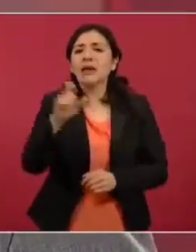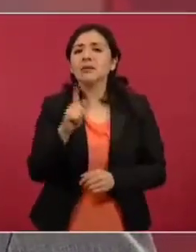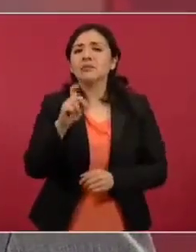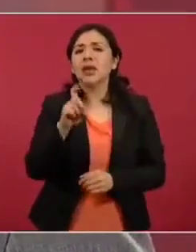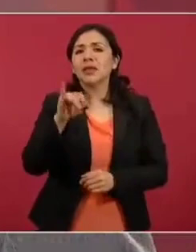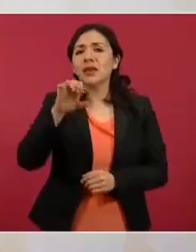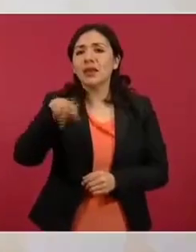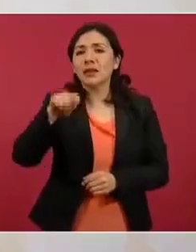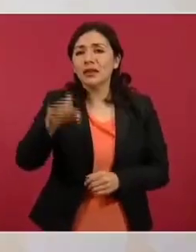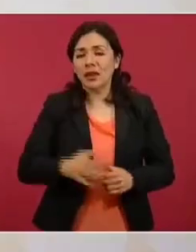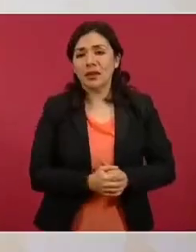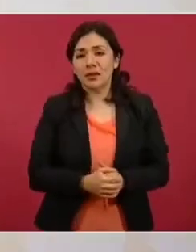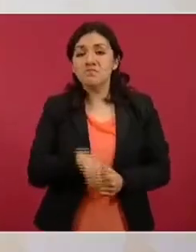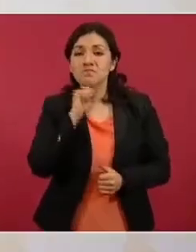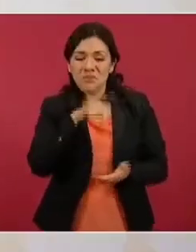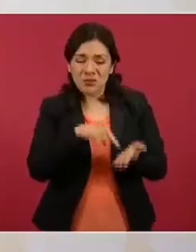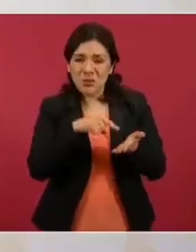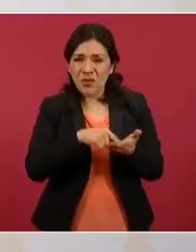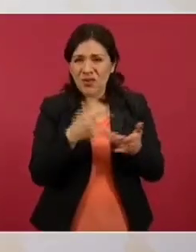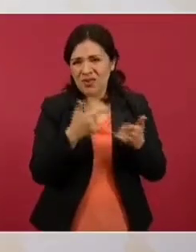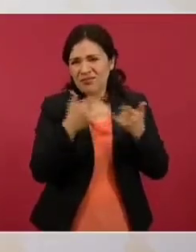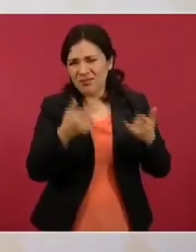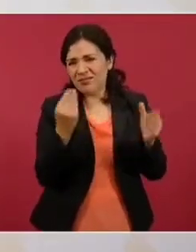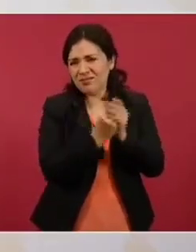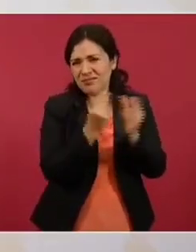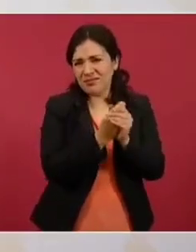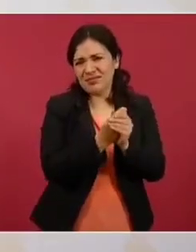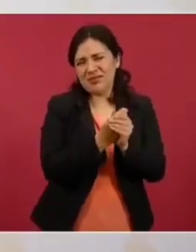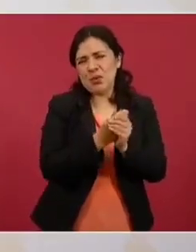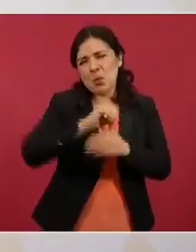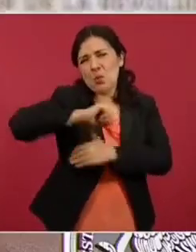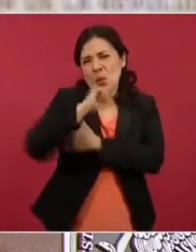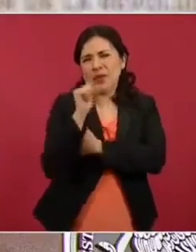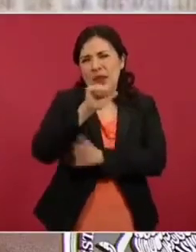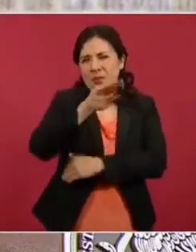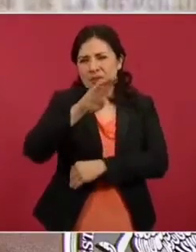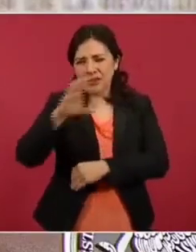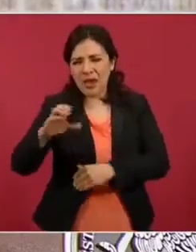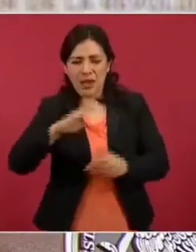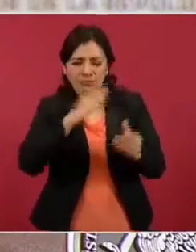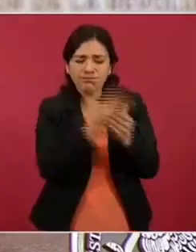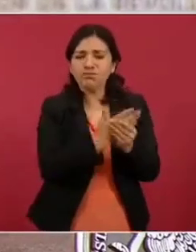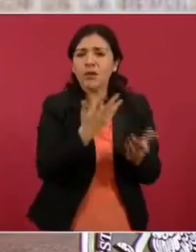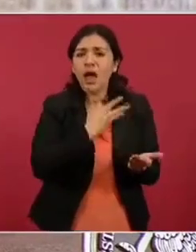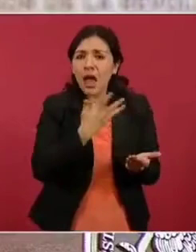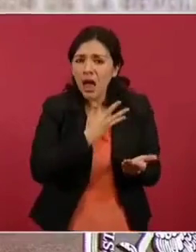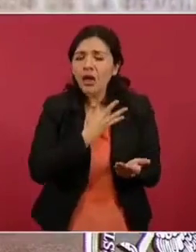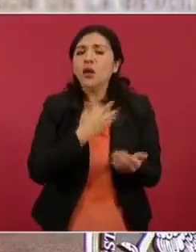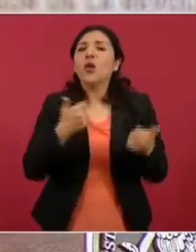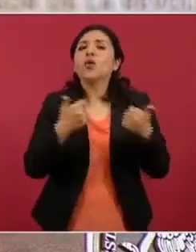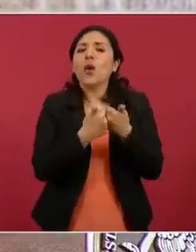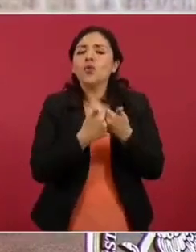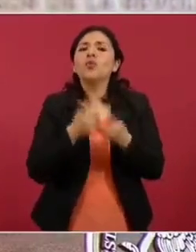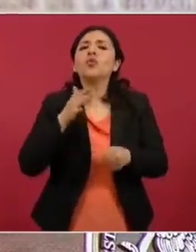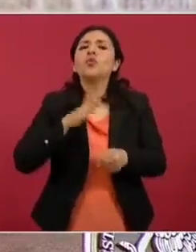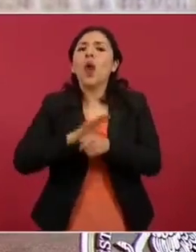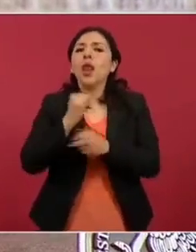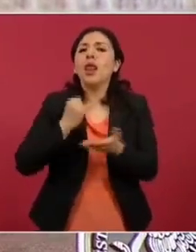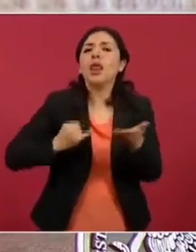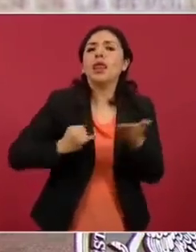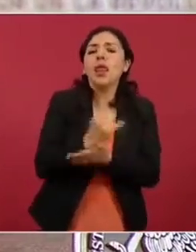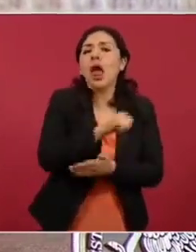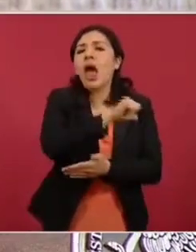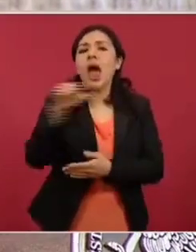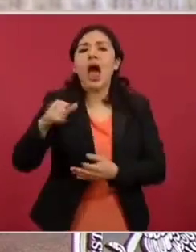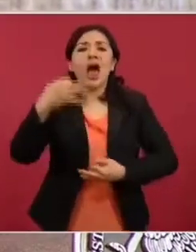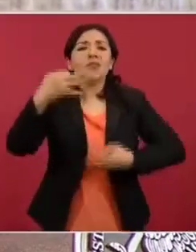sobre el caso, y están las resoluciones de